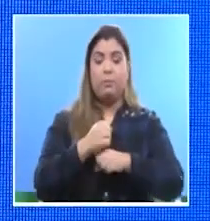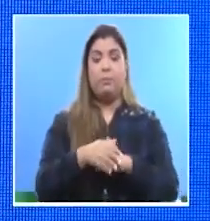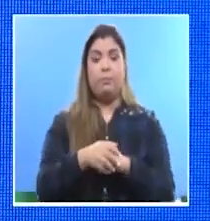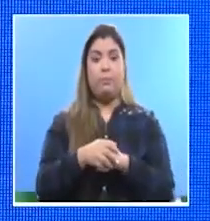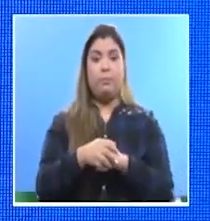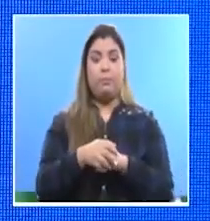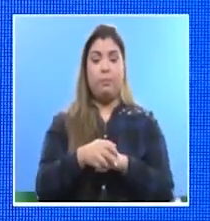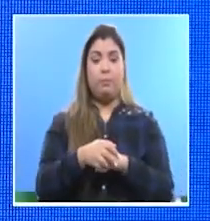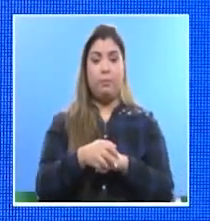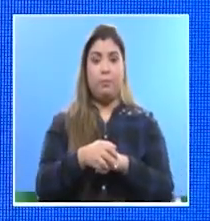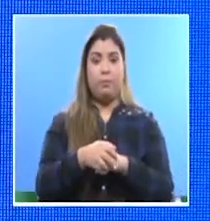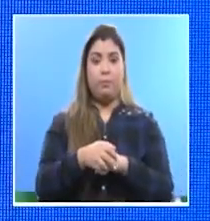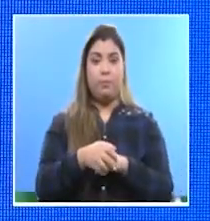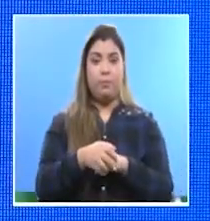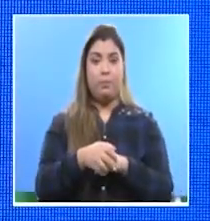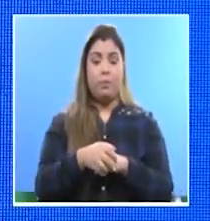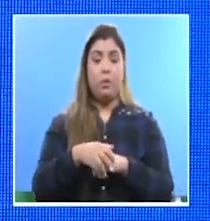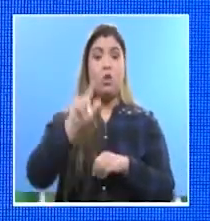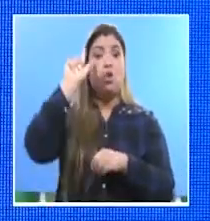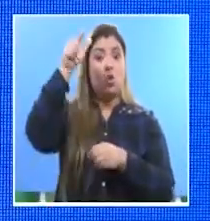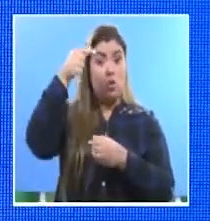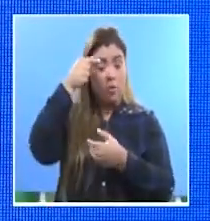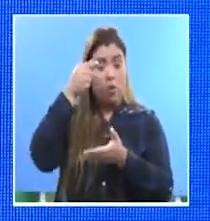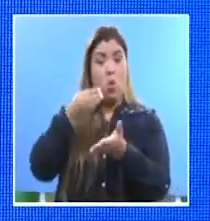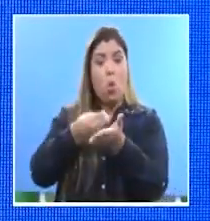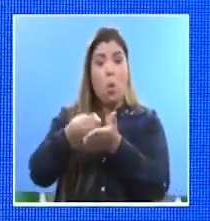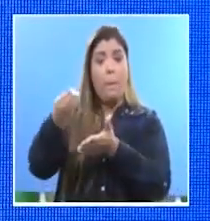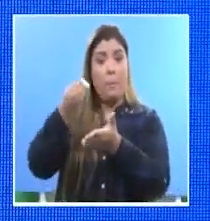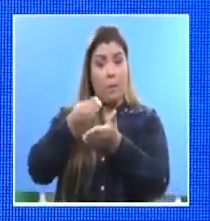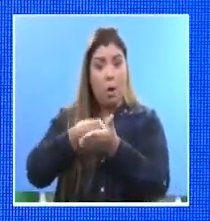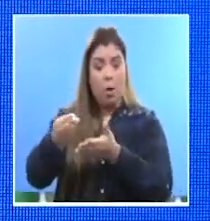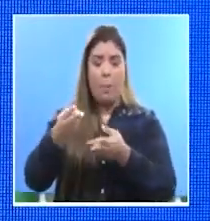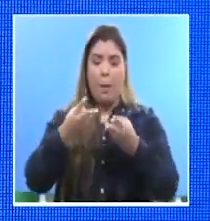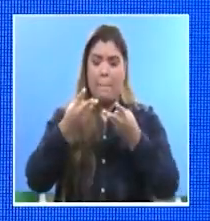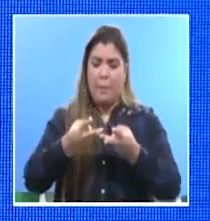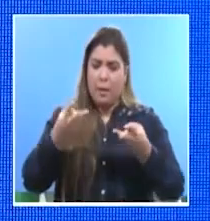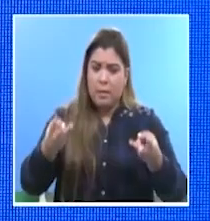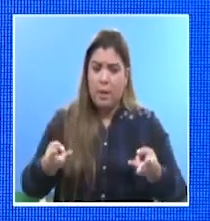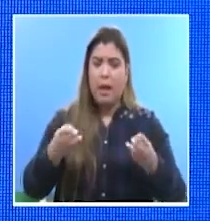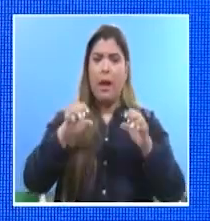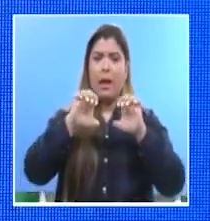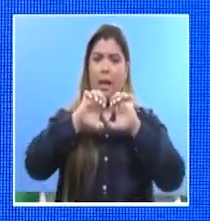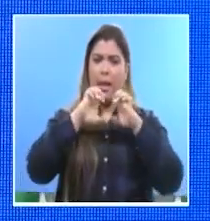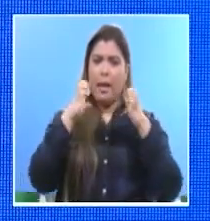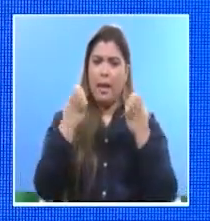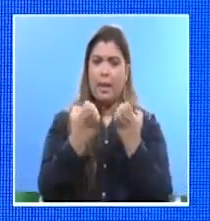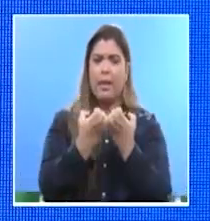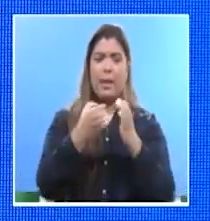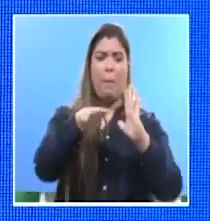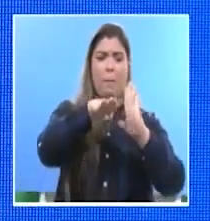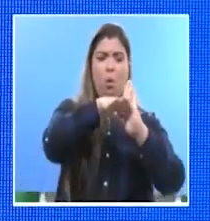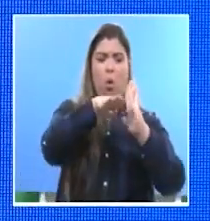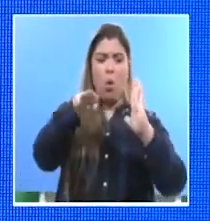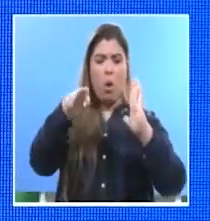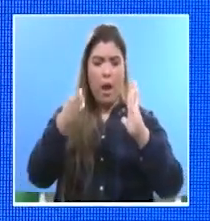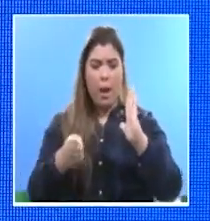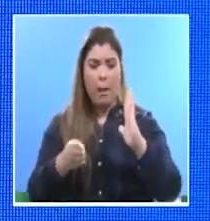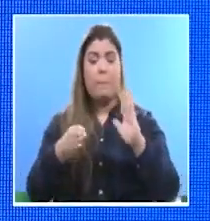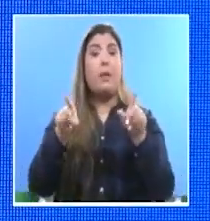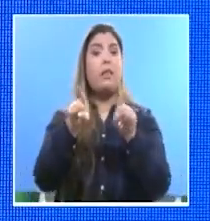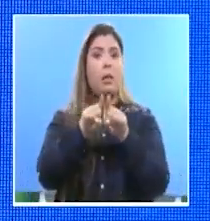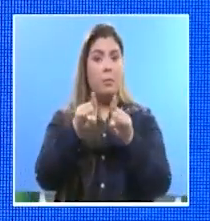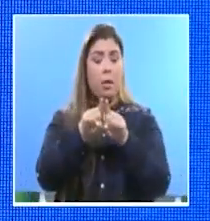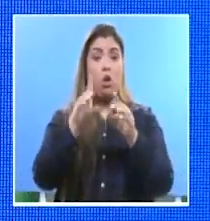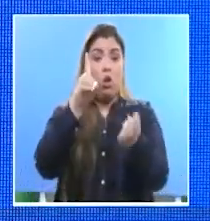con la adquisición de insumos, de camas y, por supuesto, también del recurso humano